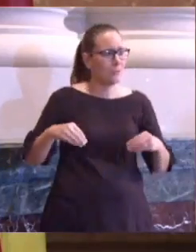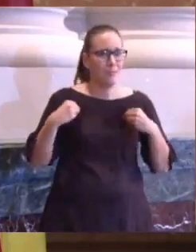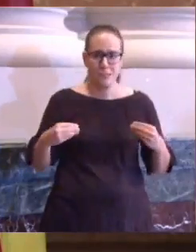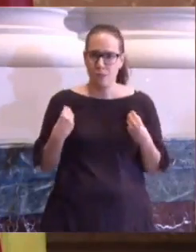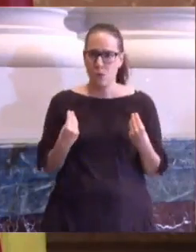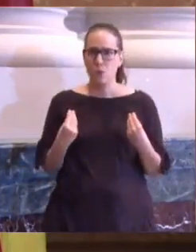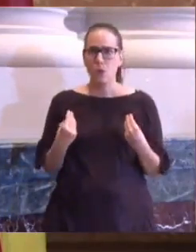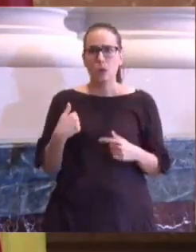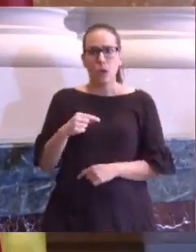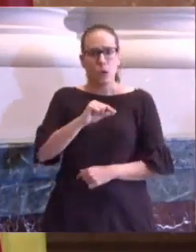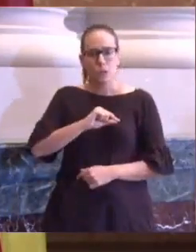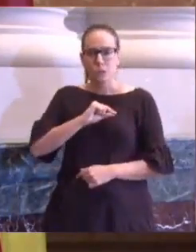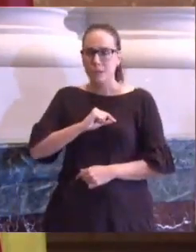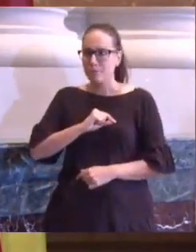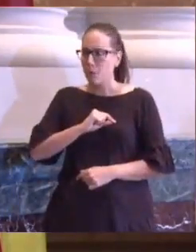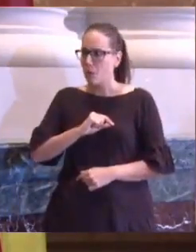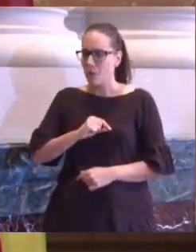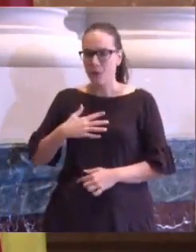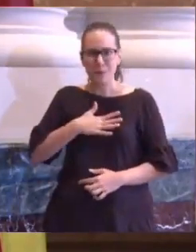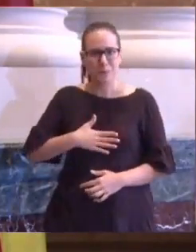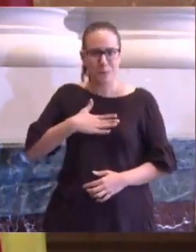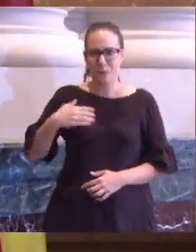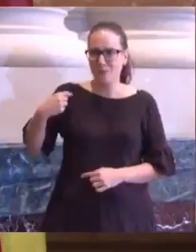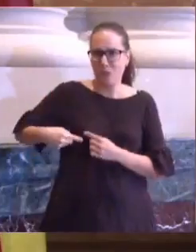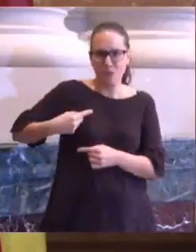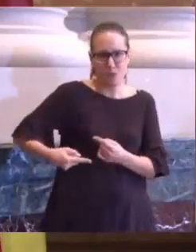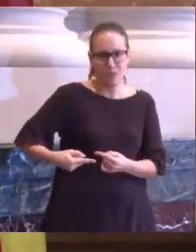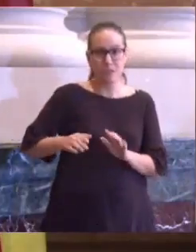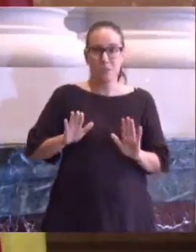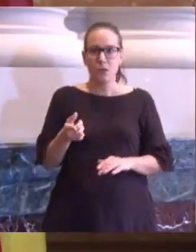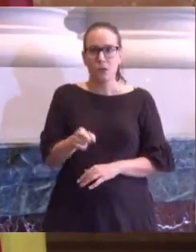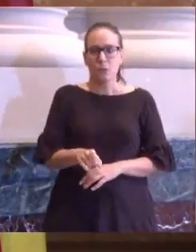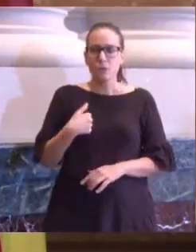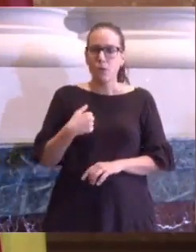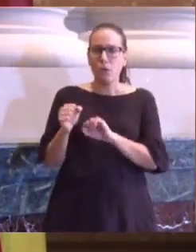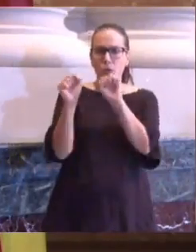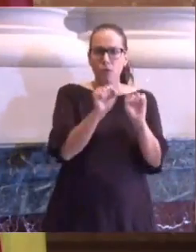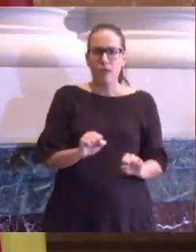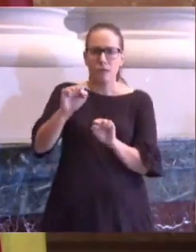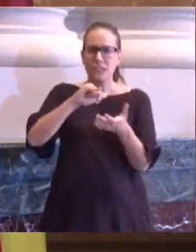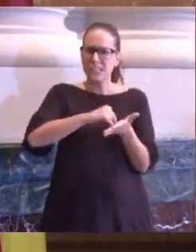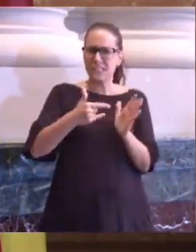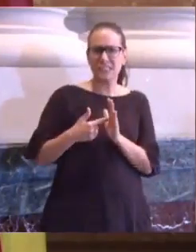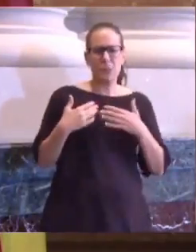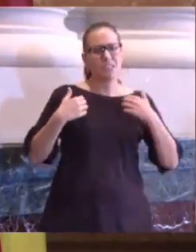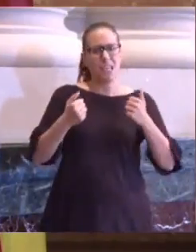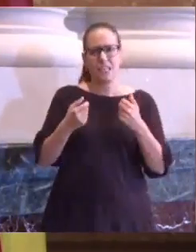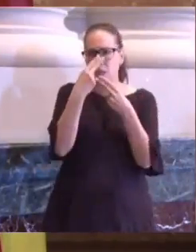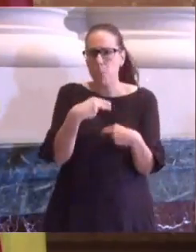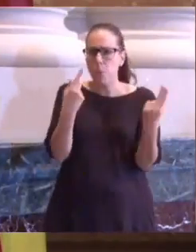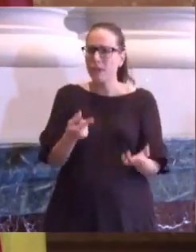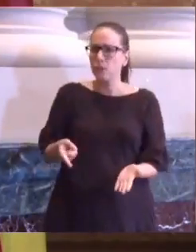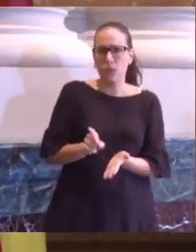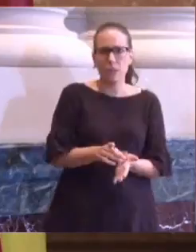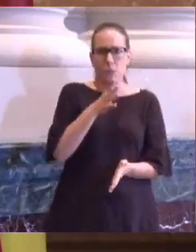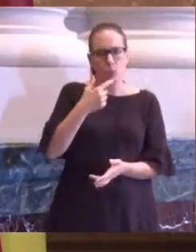y con la que me siento gratificada día a día. Pero también soy una firme defensora del sistema sanitario público desde mis